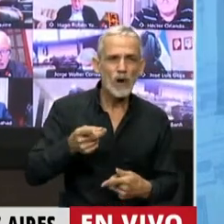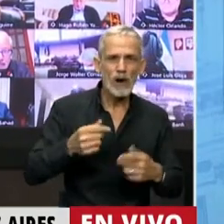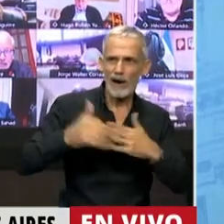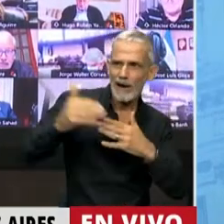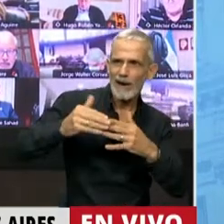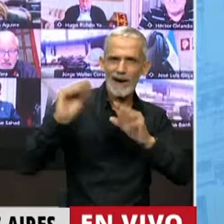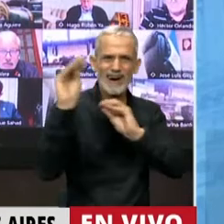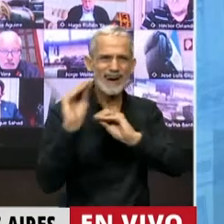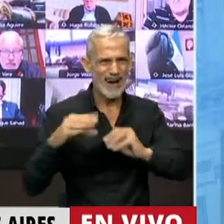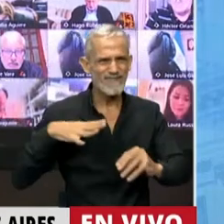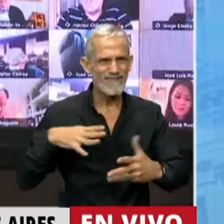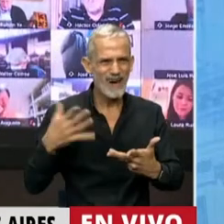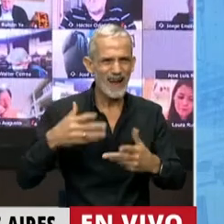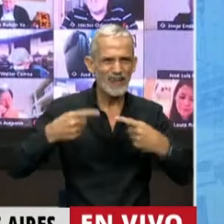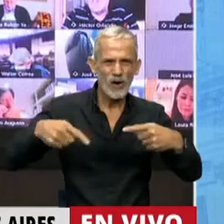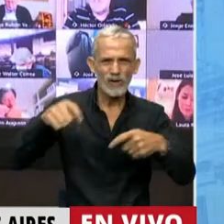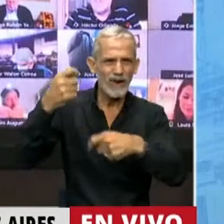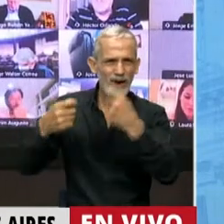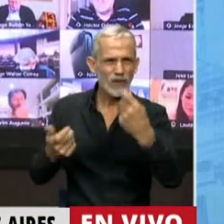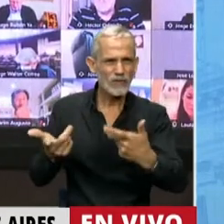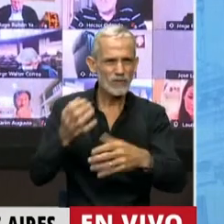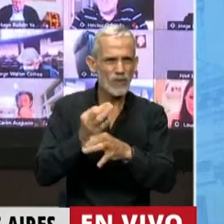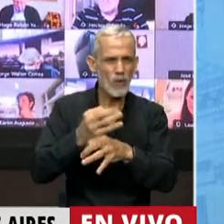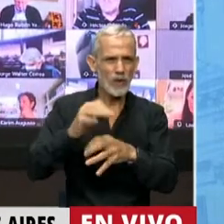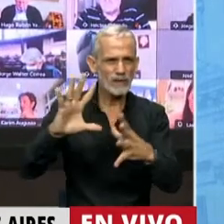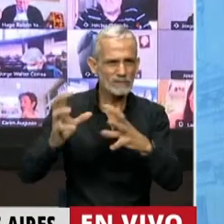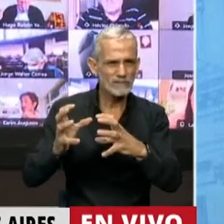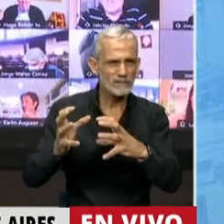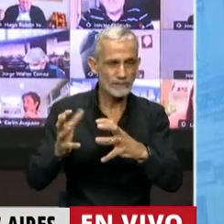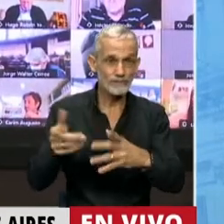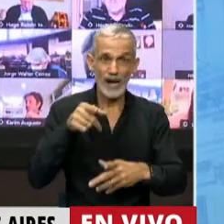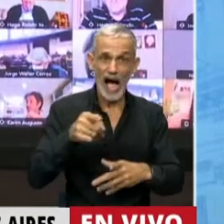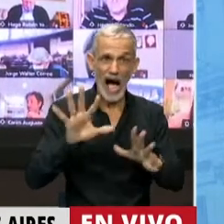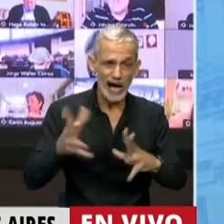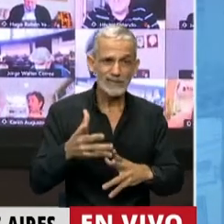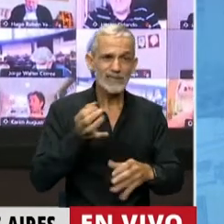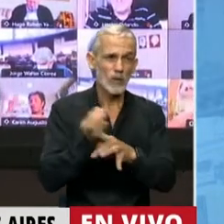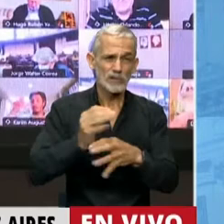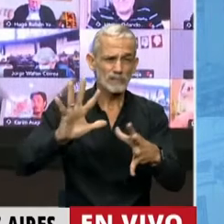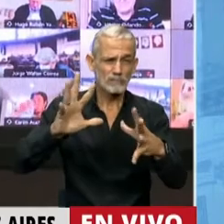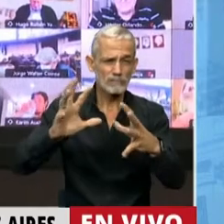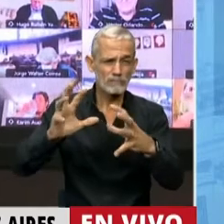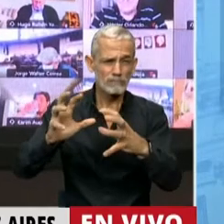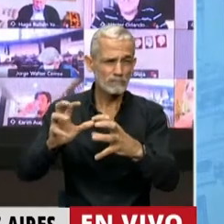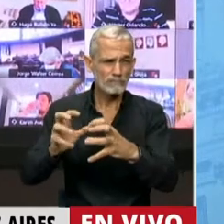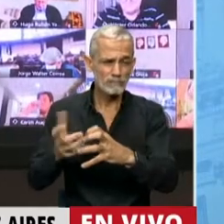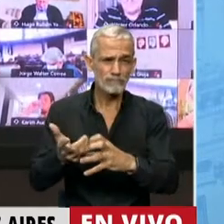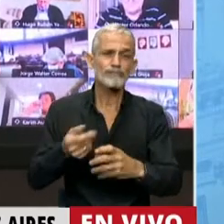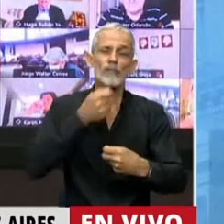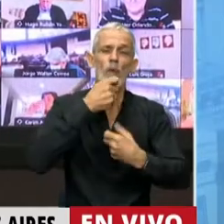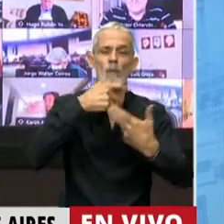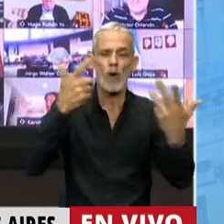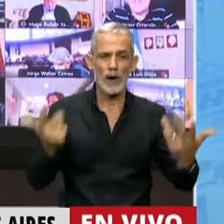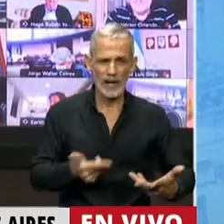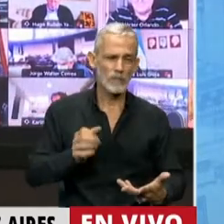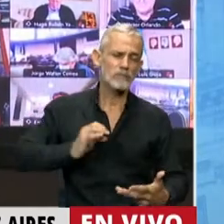infraestructura y de muchos otros aspectos. Entonces, efectivamente, ese vaciamiento es sistemático. Podemos citar su origen